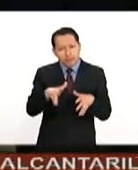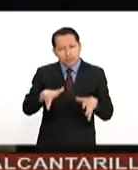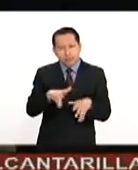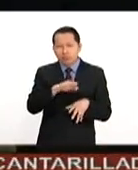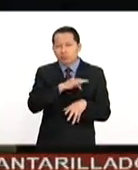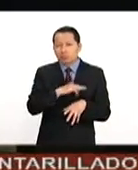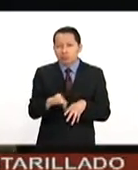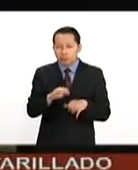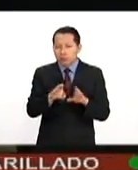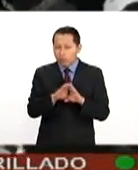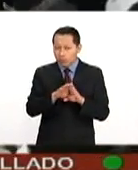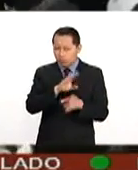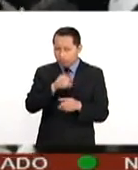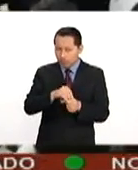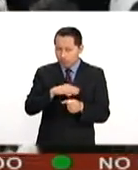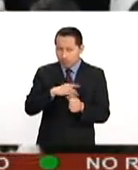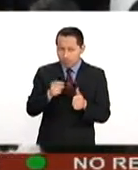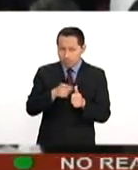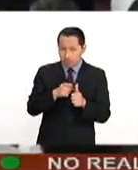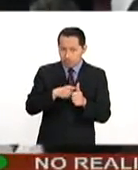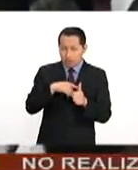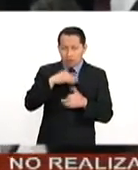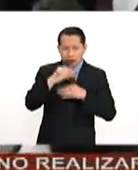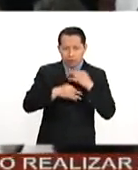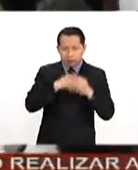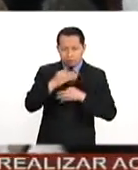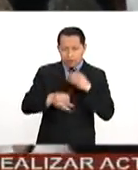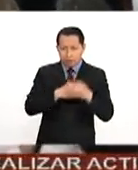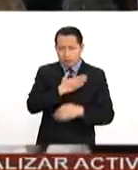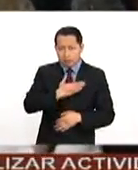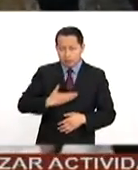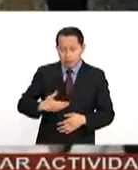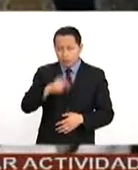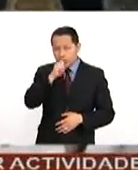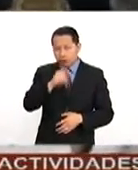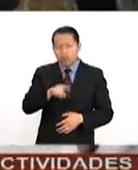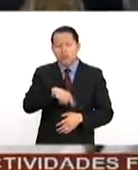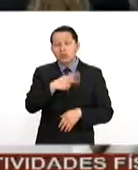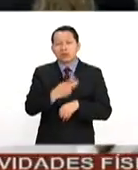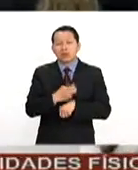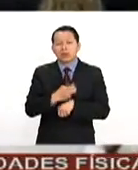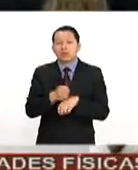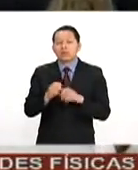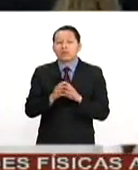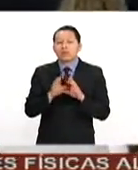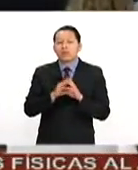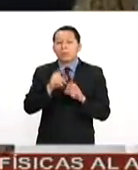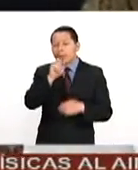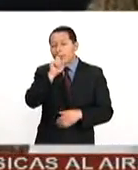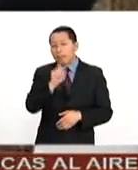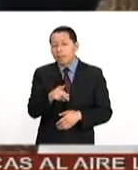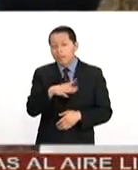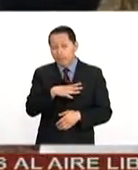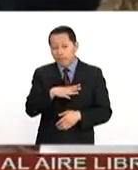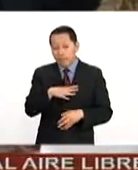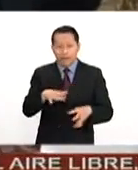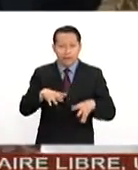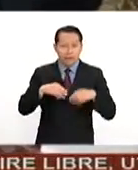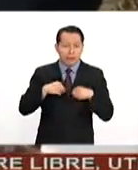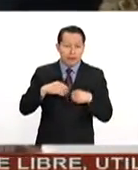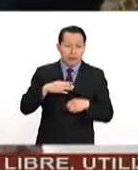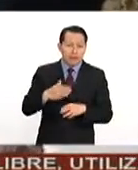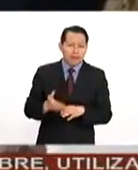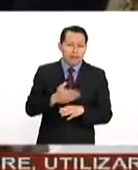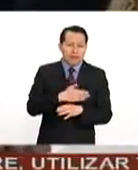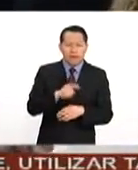promoviendo, primero durante la campaña presidencial, y ya después, poco después de que asumió el cargo el